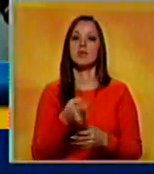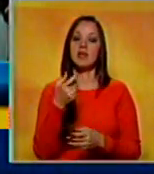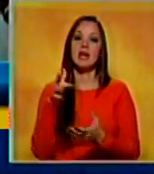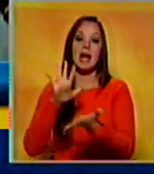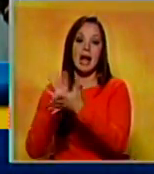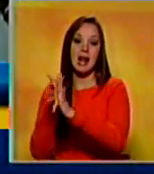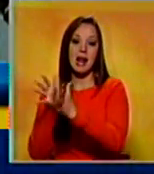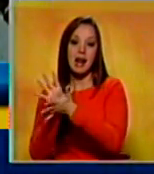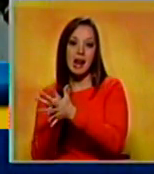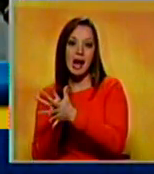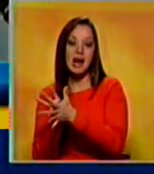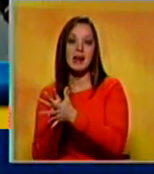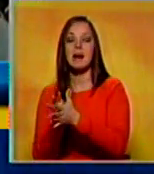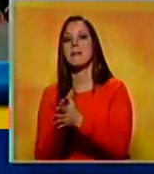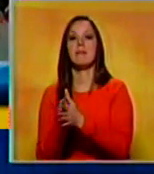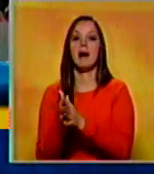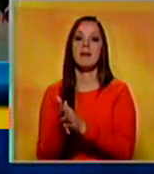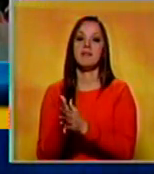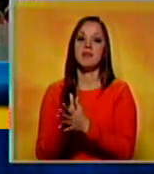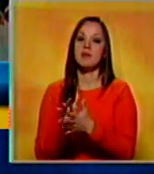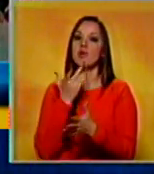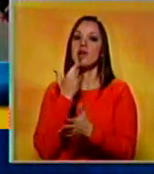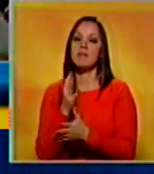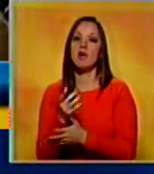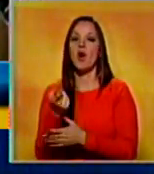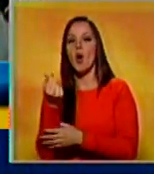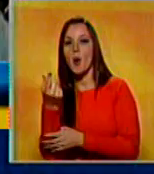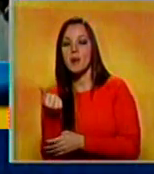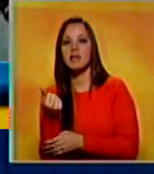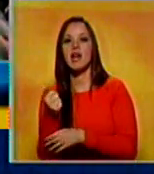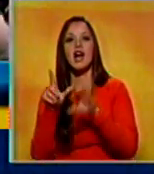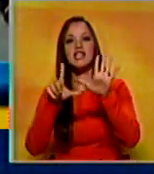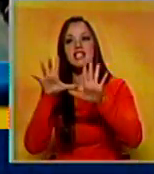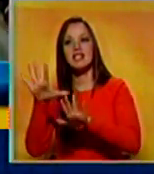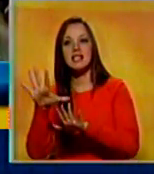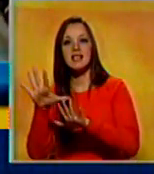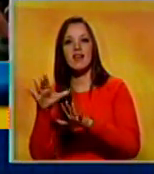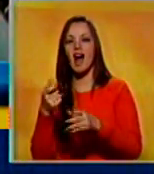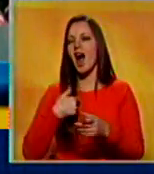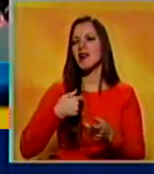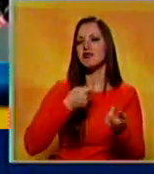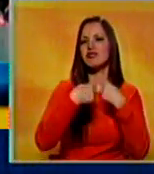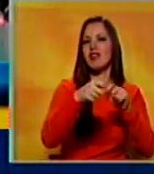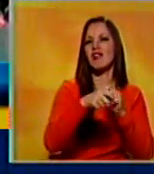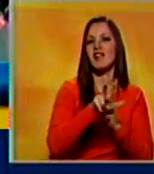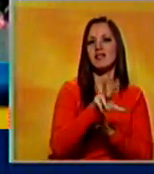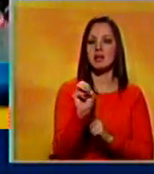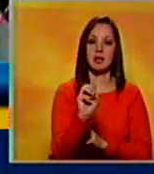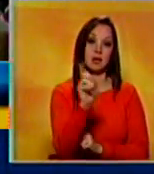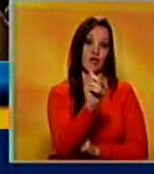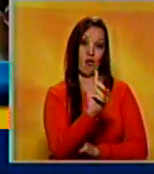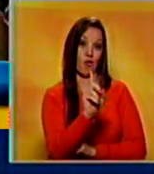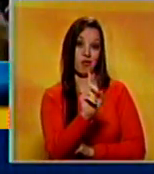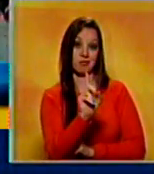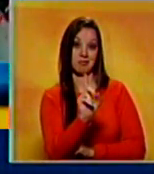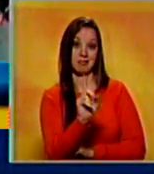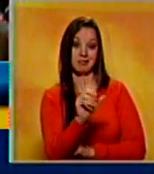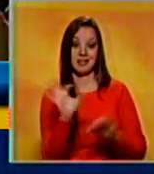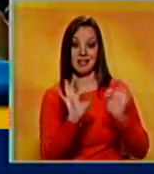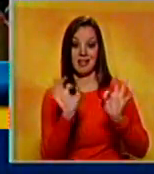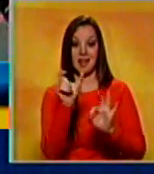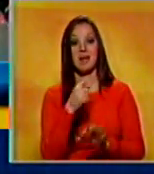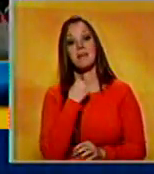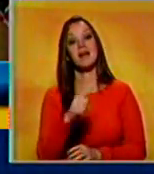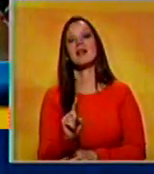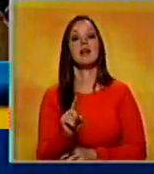una arepa y que le cuesta hacerle cinco, no la quiere vender entre ellos. O aparecen unas propagandas con las cuales estamos totalmente de acuerdo nosotros, pero es que lo mismo pasa